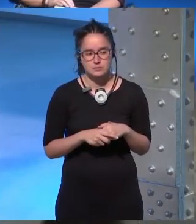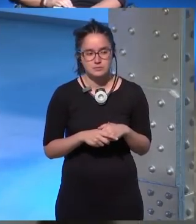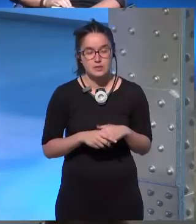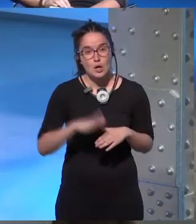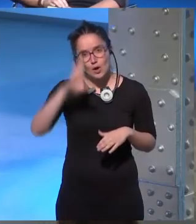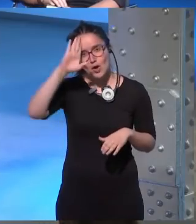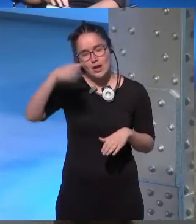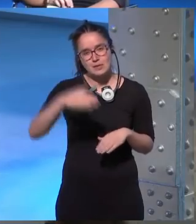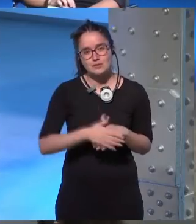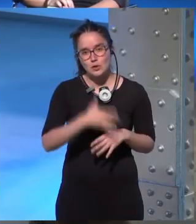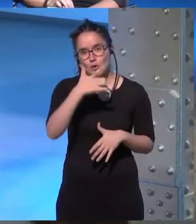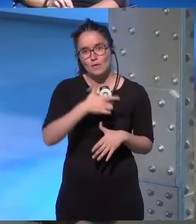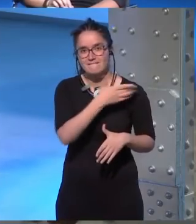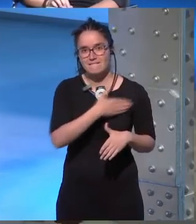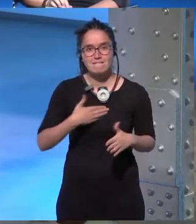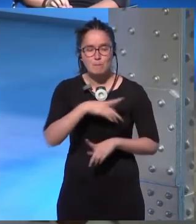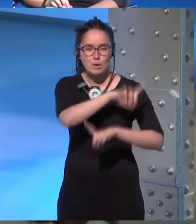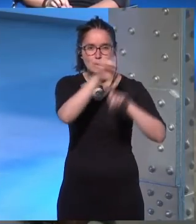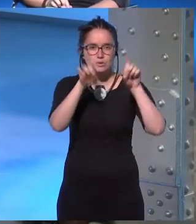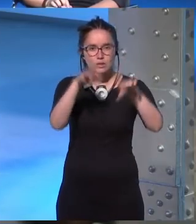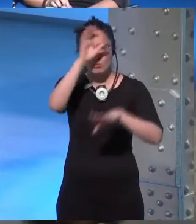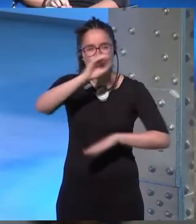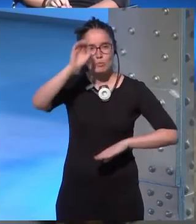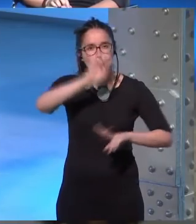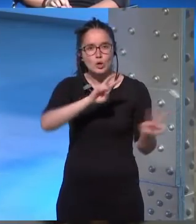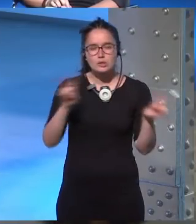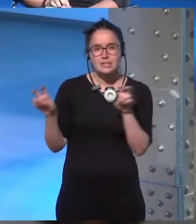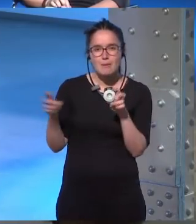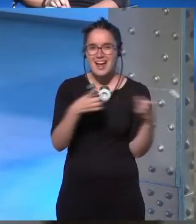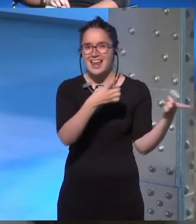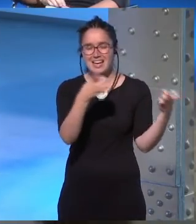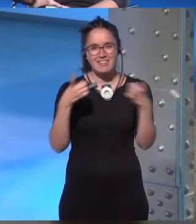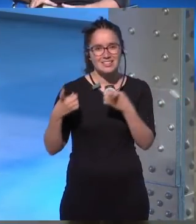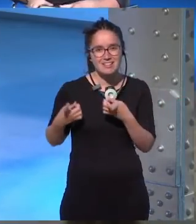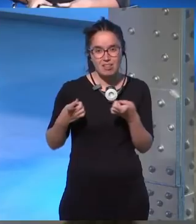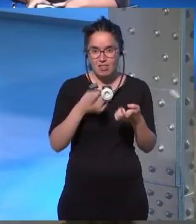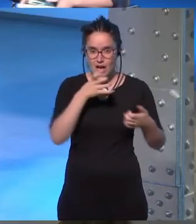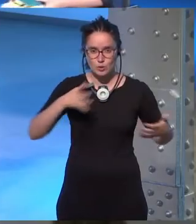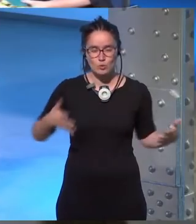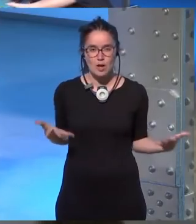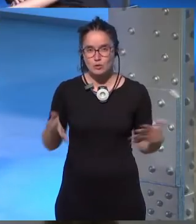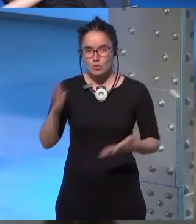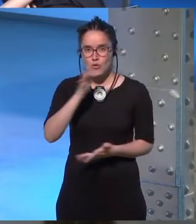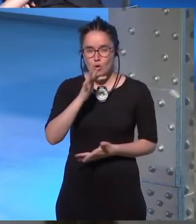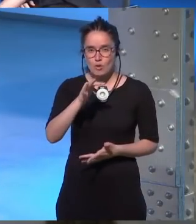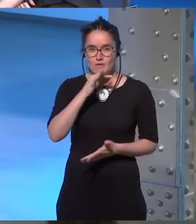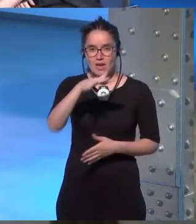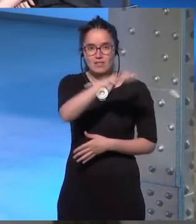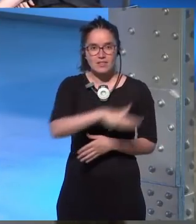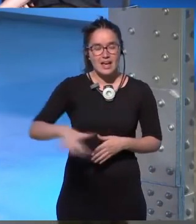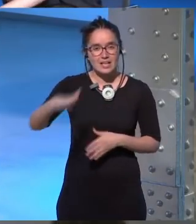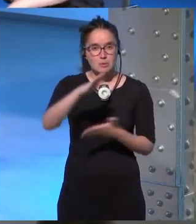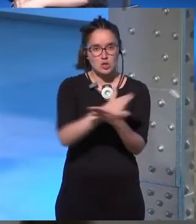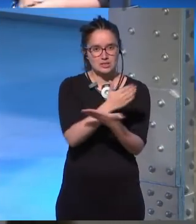Hola yo quería preguntarte por tu opinión respecto a la necesidad a día de hoy todavía de espacios